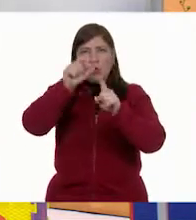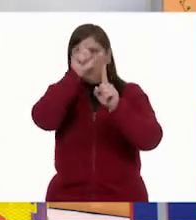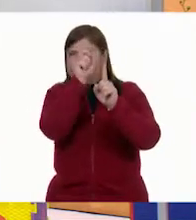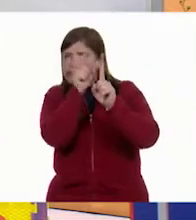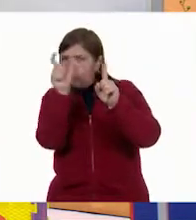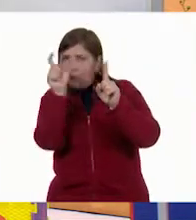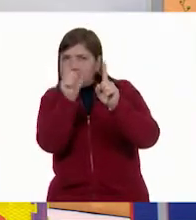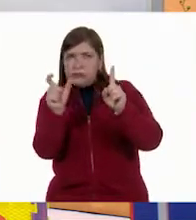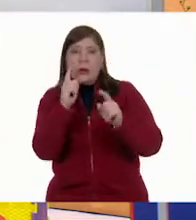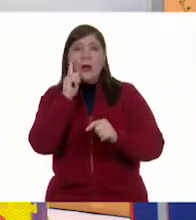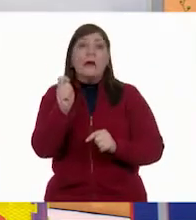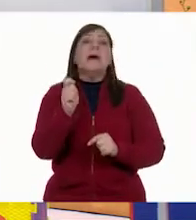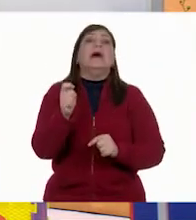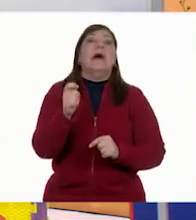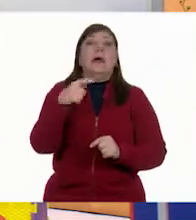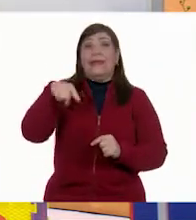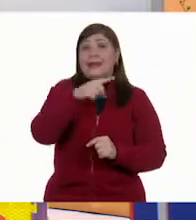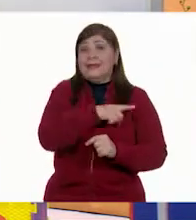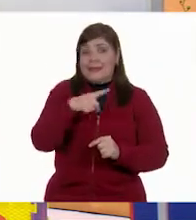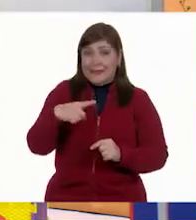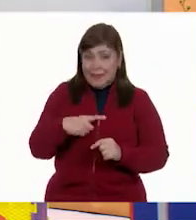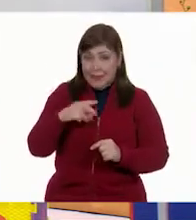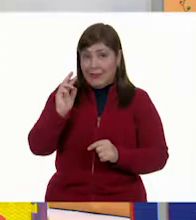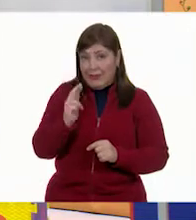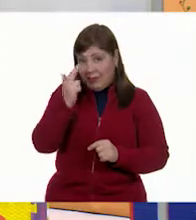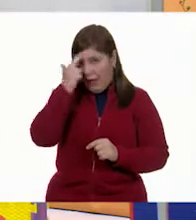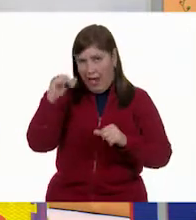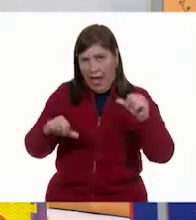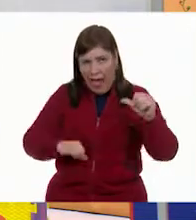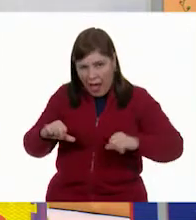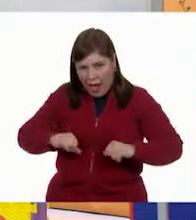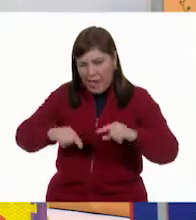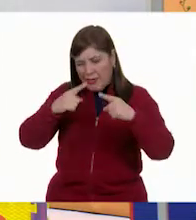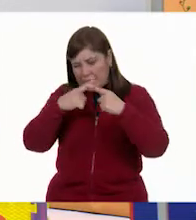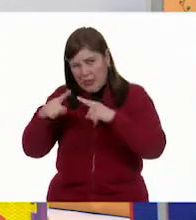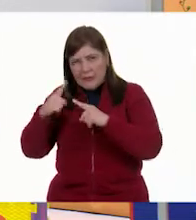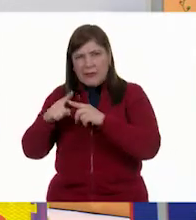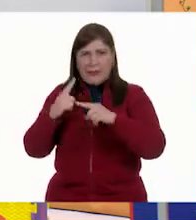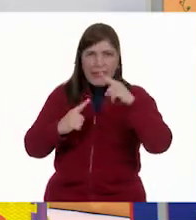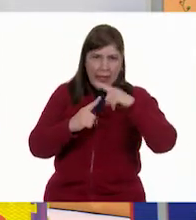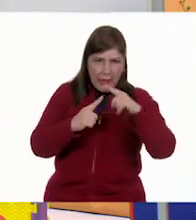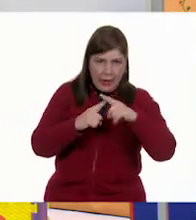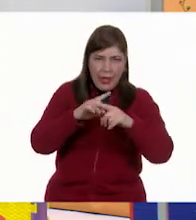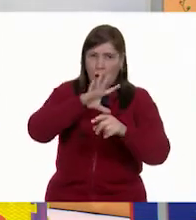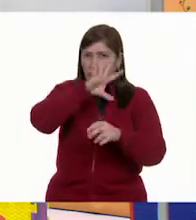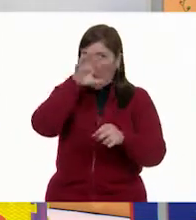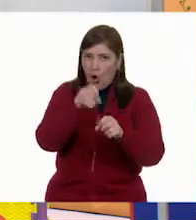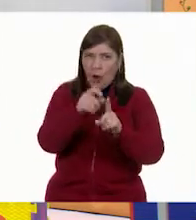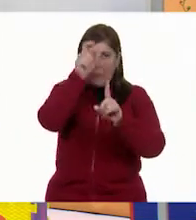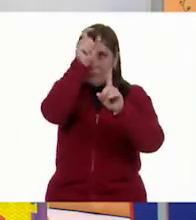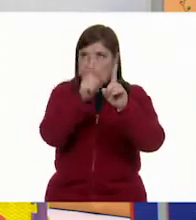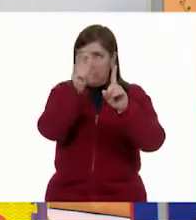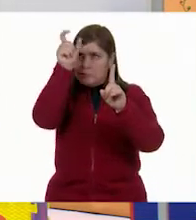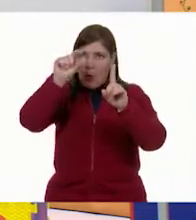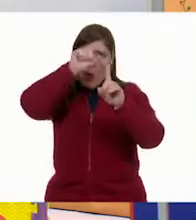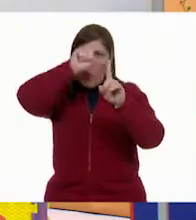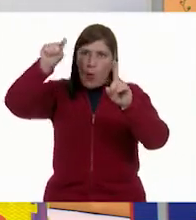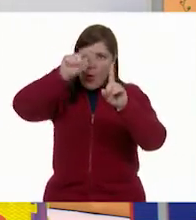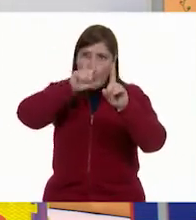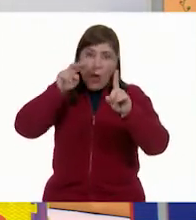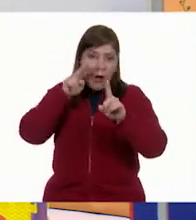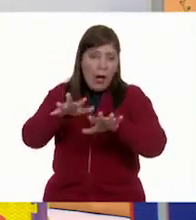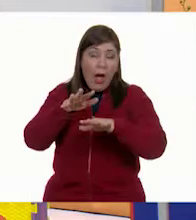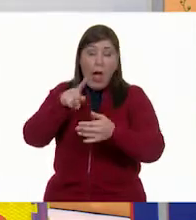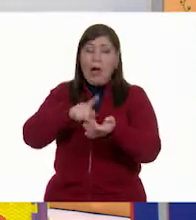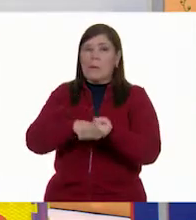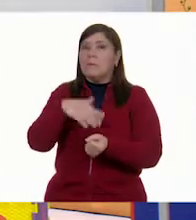recordar todas las actividades que ustedes nos han llegado a través de sus maestros. Todas sus gráficas de barra son impresionantes y muy, muy bonitas y muy